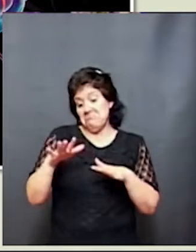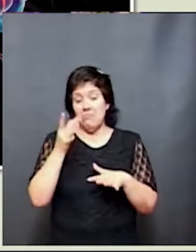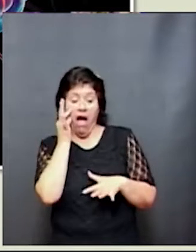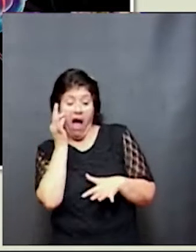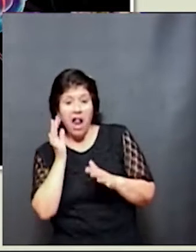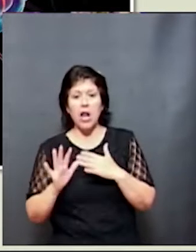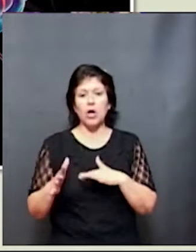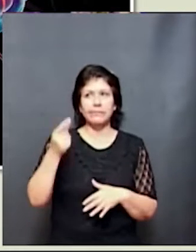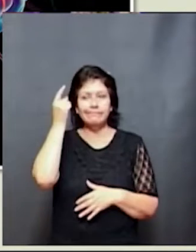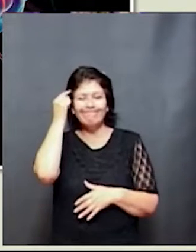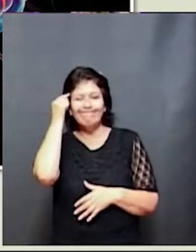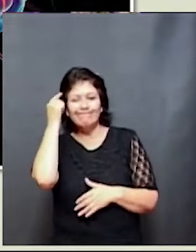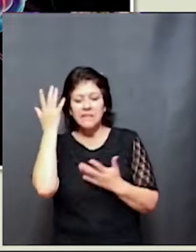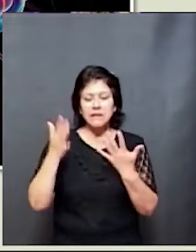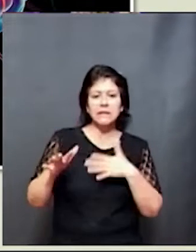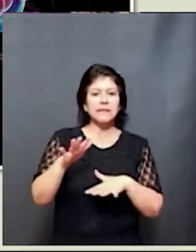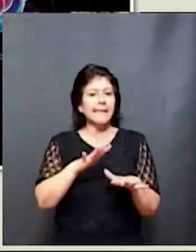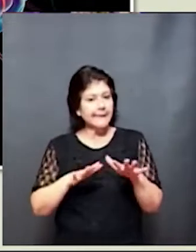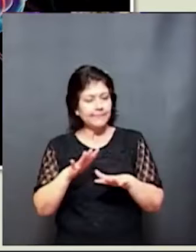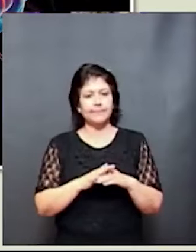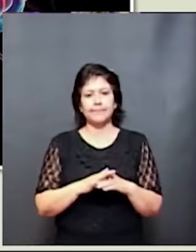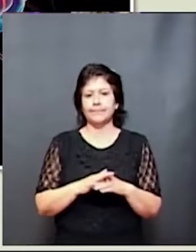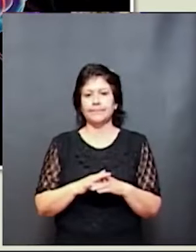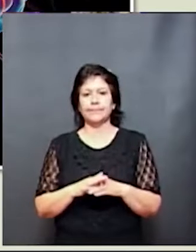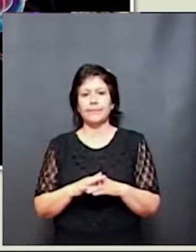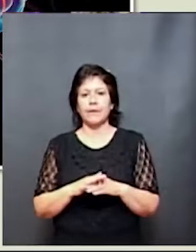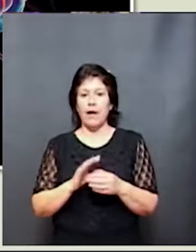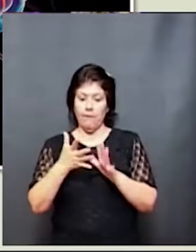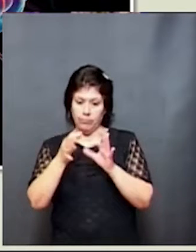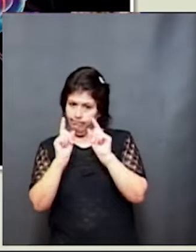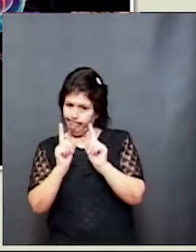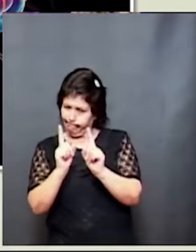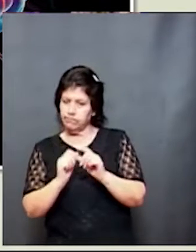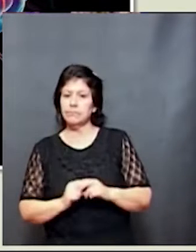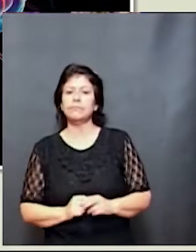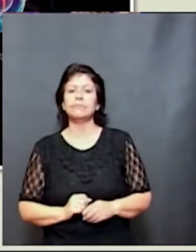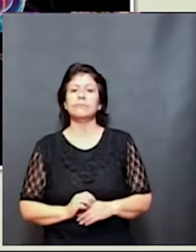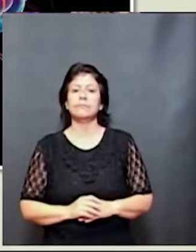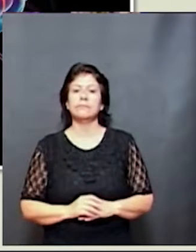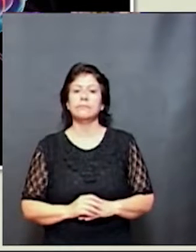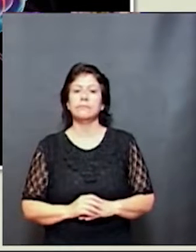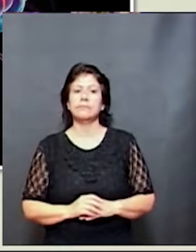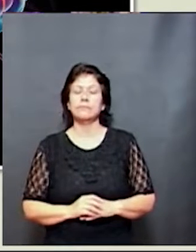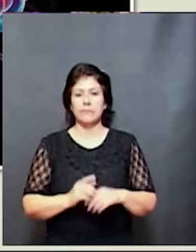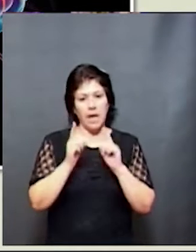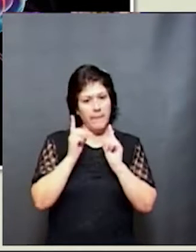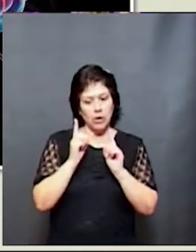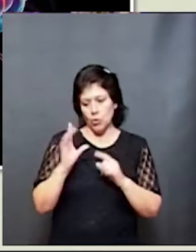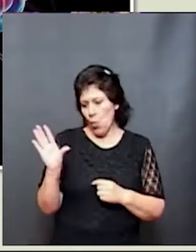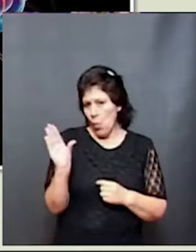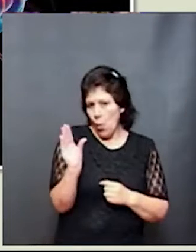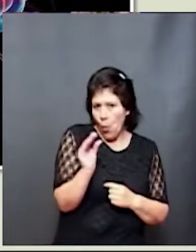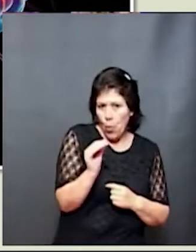que tiene es que realiza acciones, siempre de la misma manera y administra todo a la vez, es